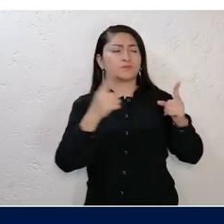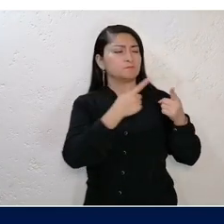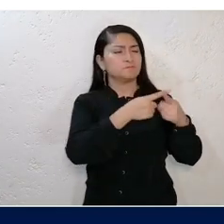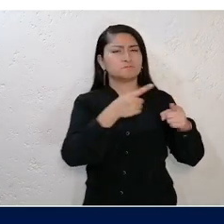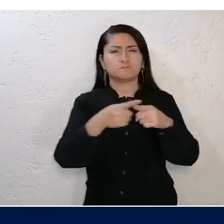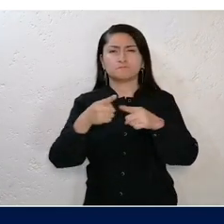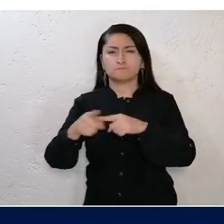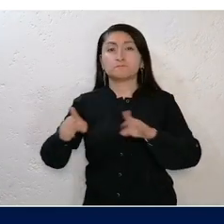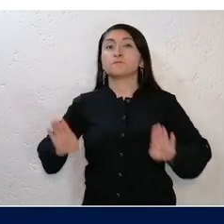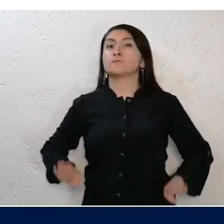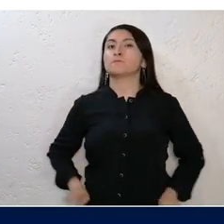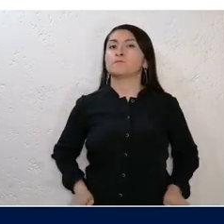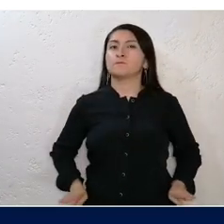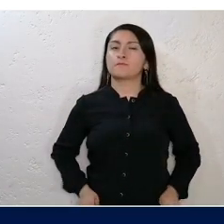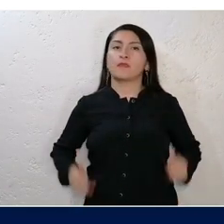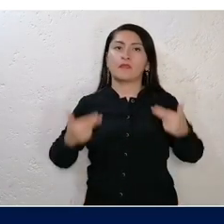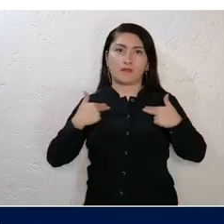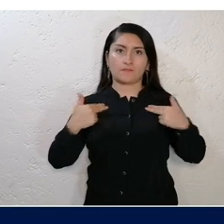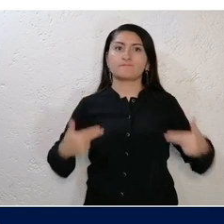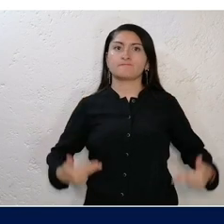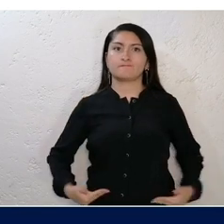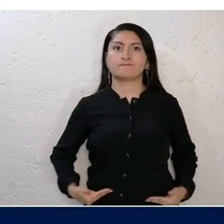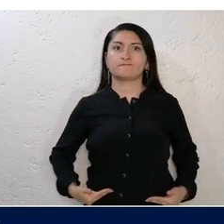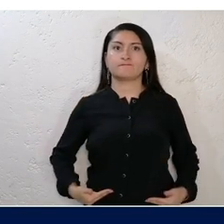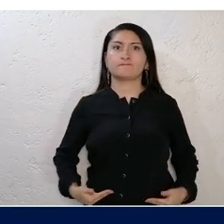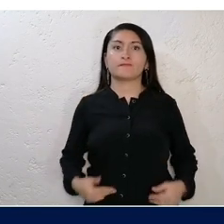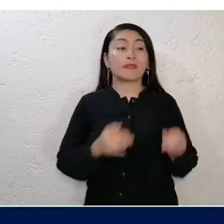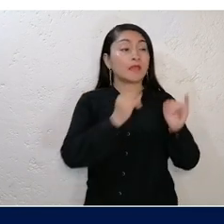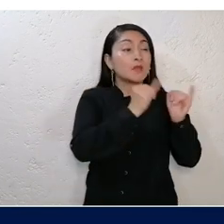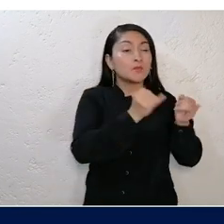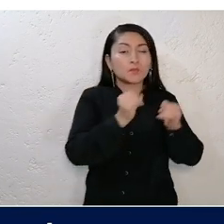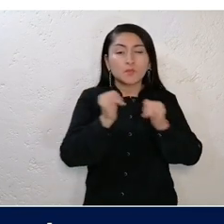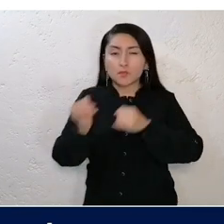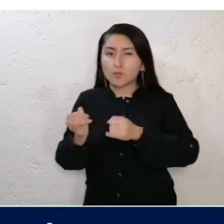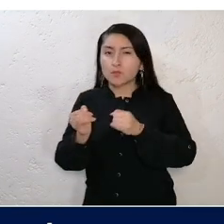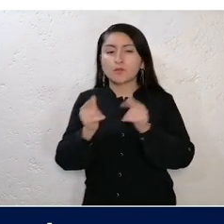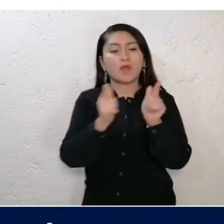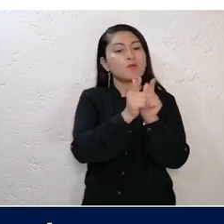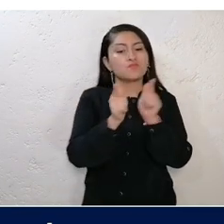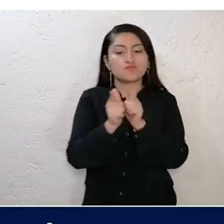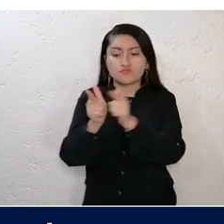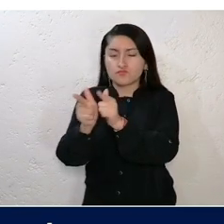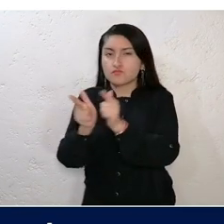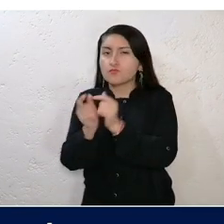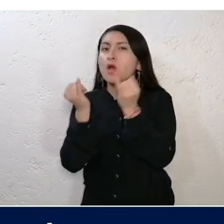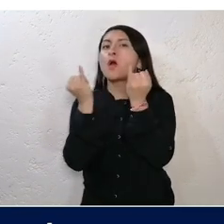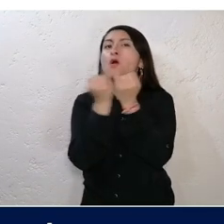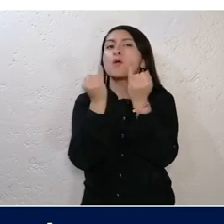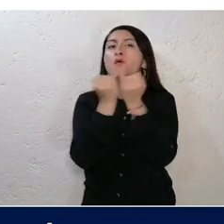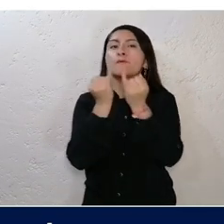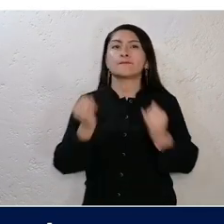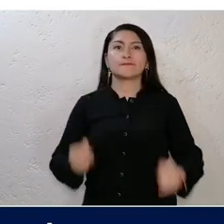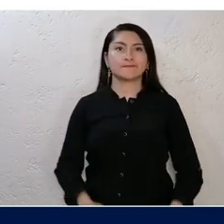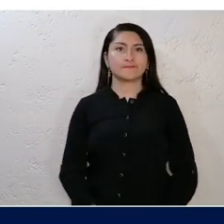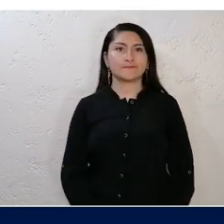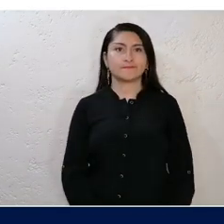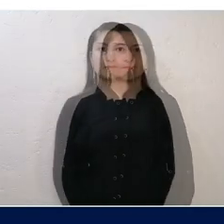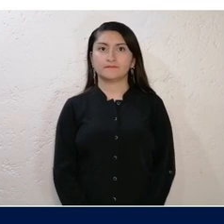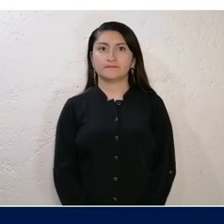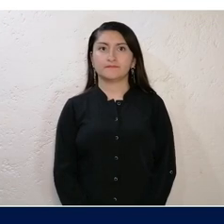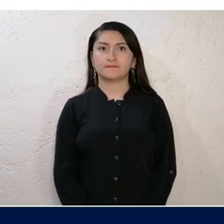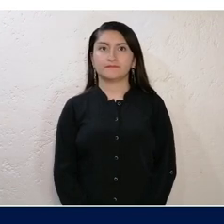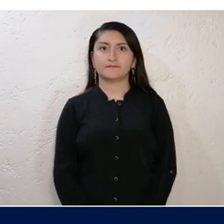abarca muchos aspectos que tienen que ver con el comportamiento humano, tanto a nivel individual como a nivel grupal.